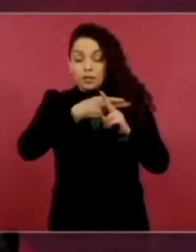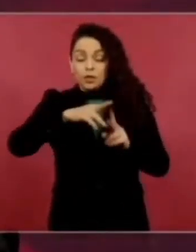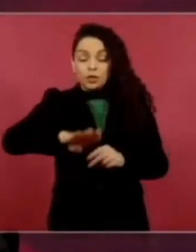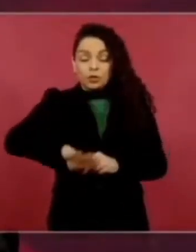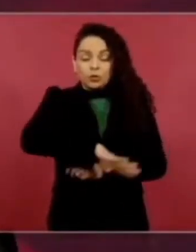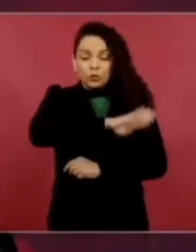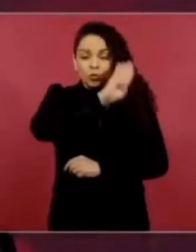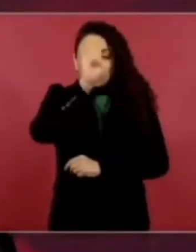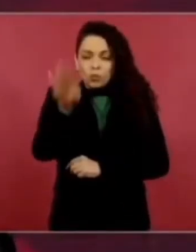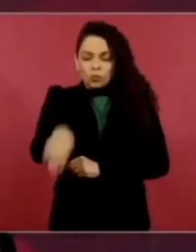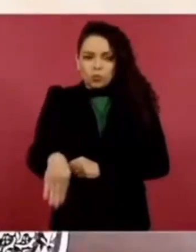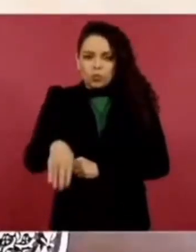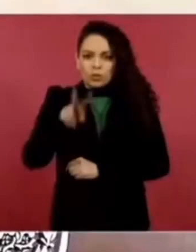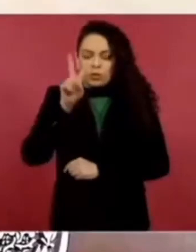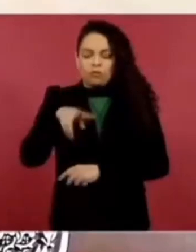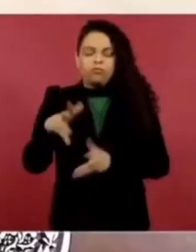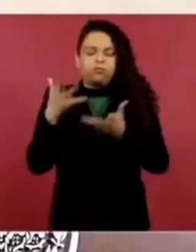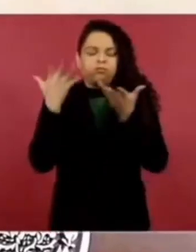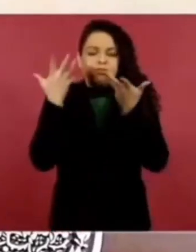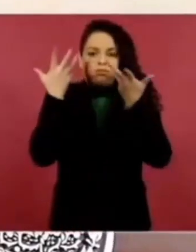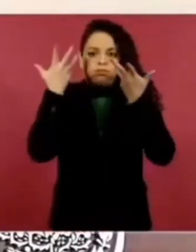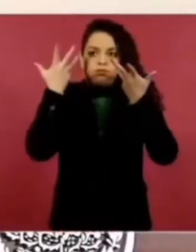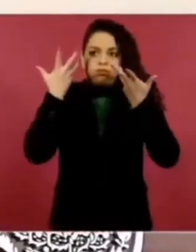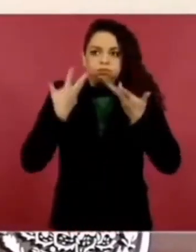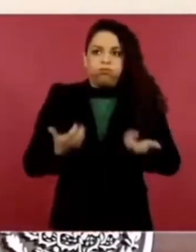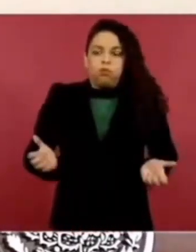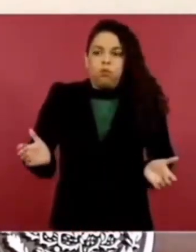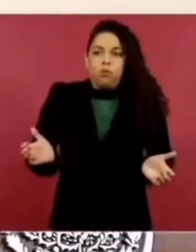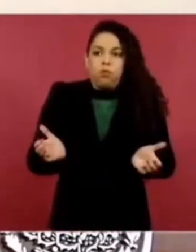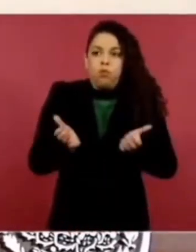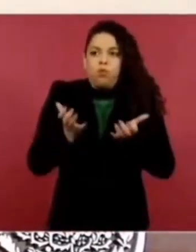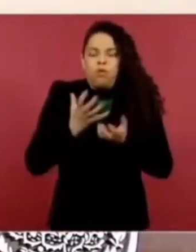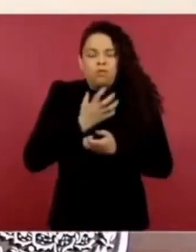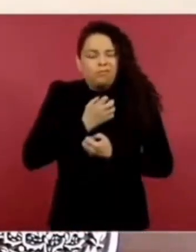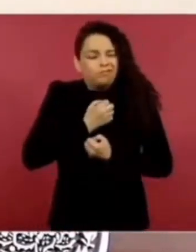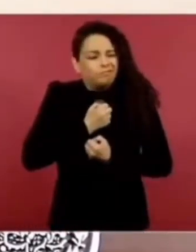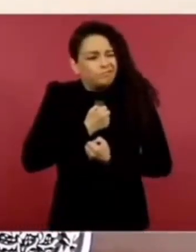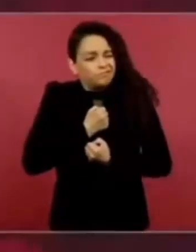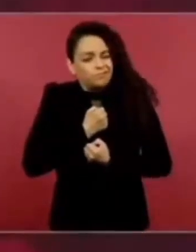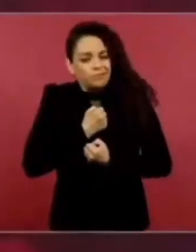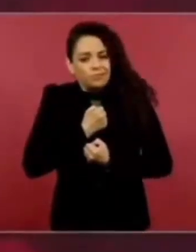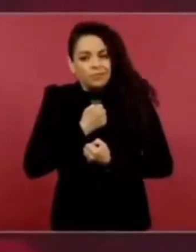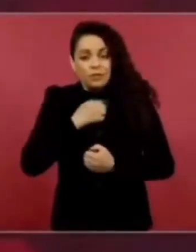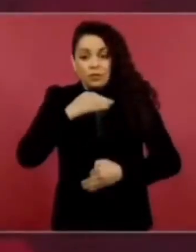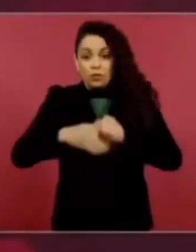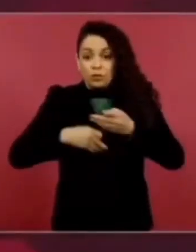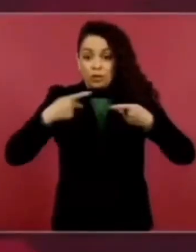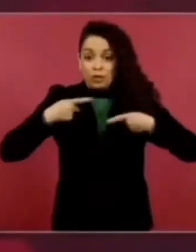fue muy impactante, muy doloroso para todos los mexicanos.